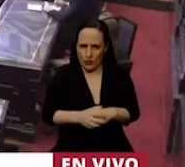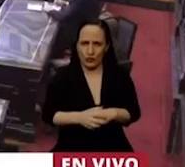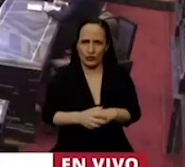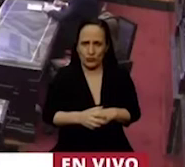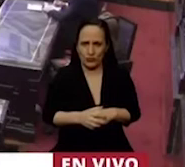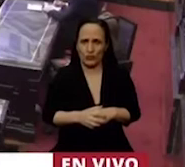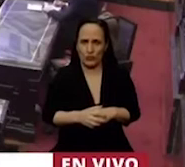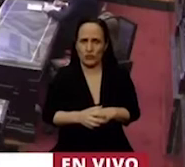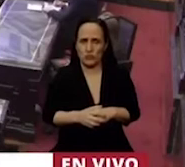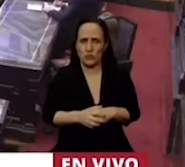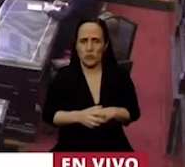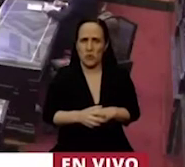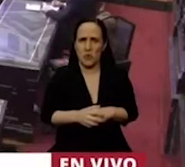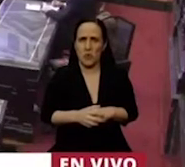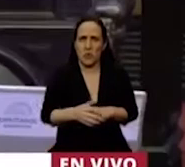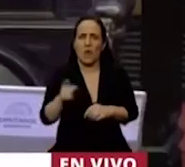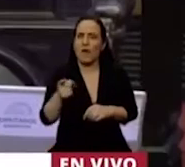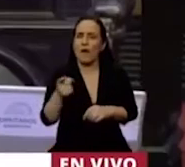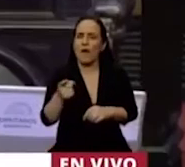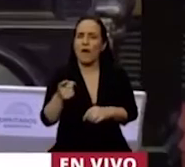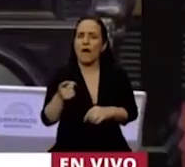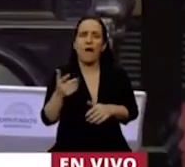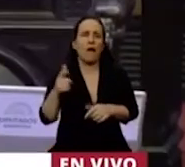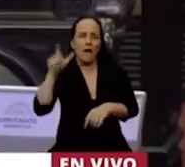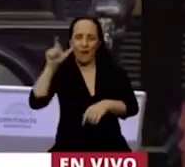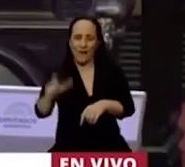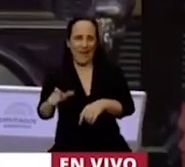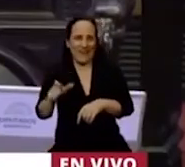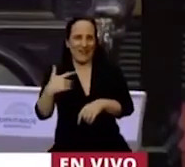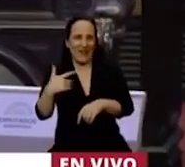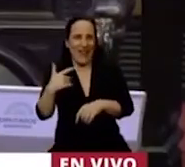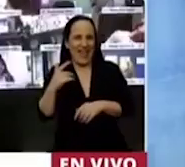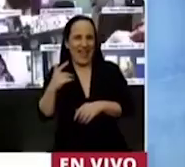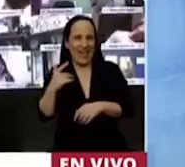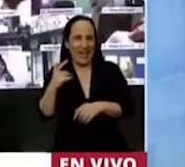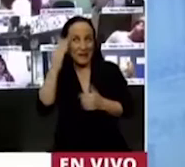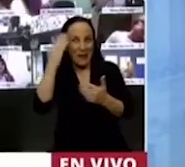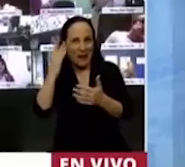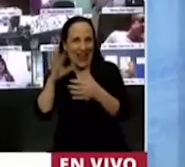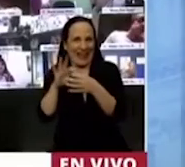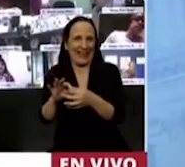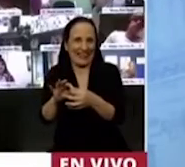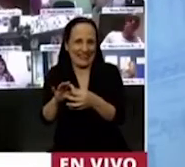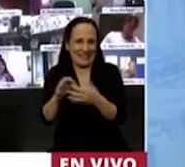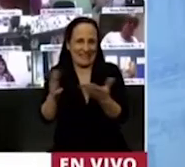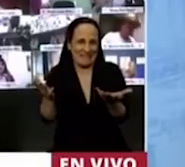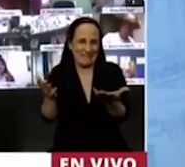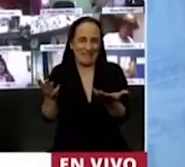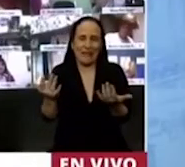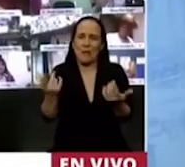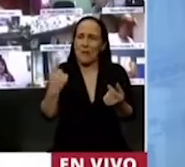y ninguno sustituye el vínculo del que lo hizo, con quien se lo realizó, pero